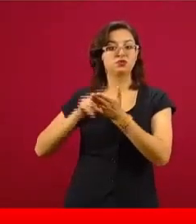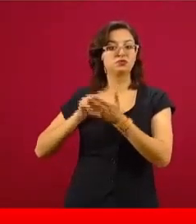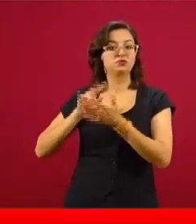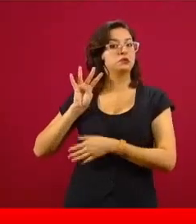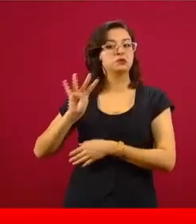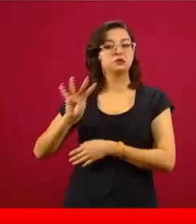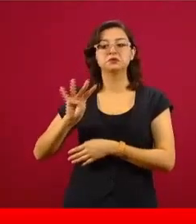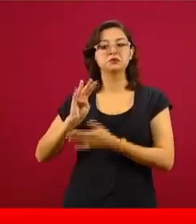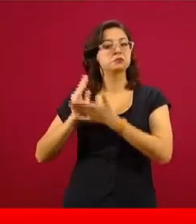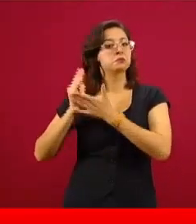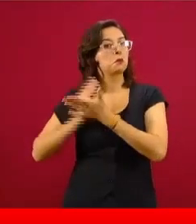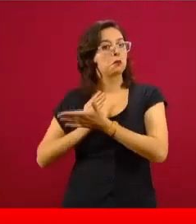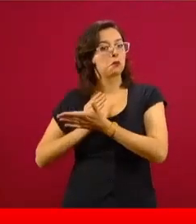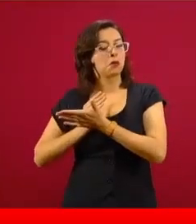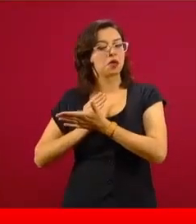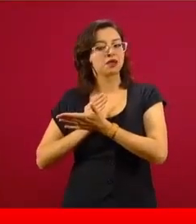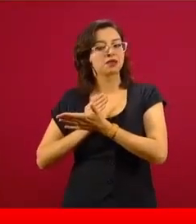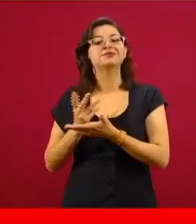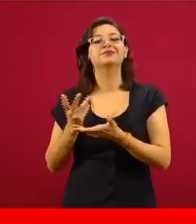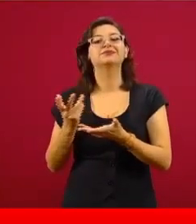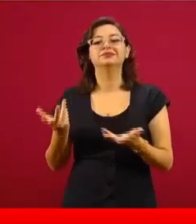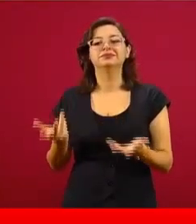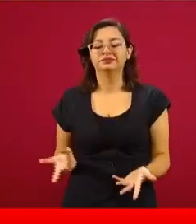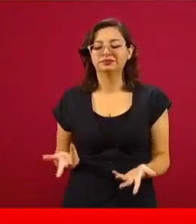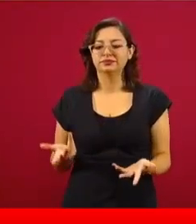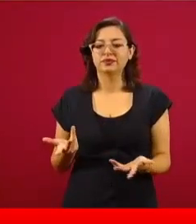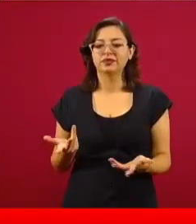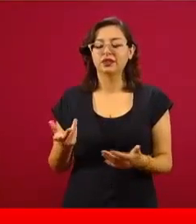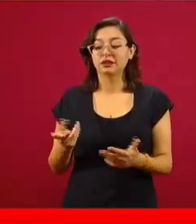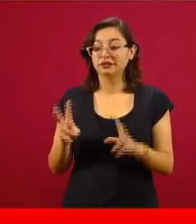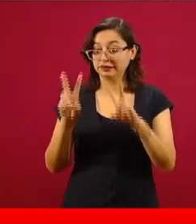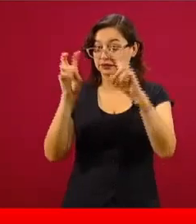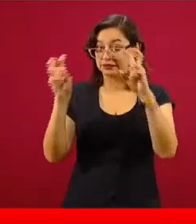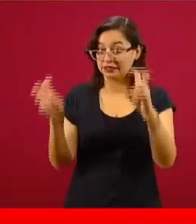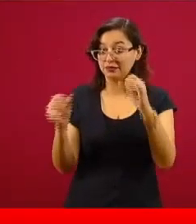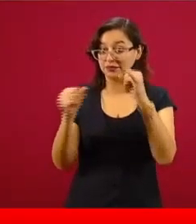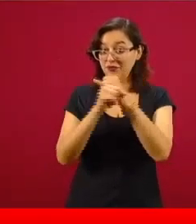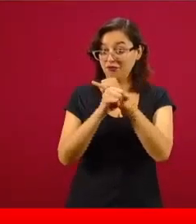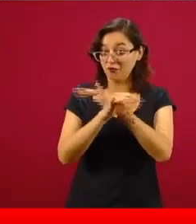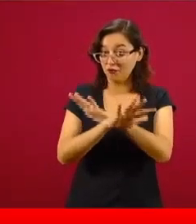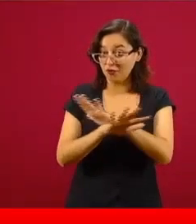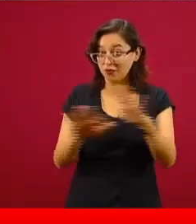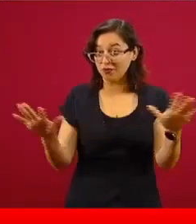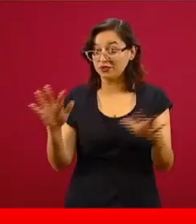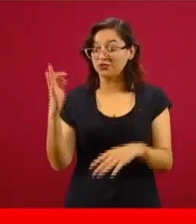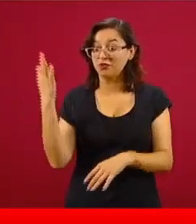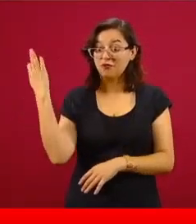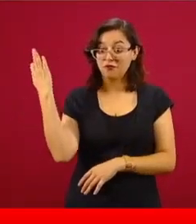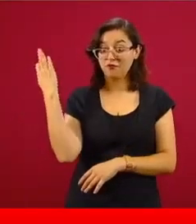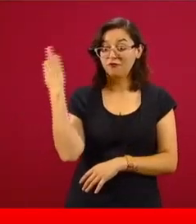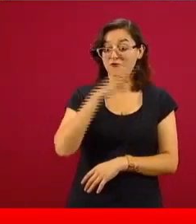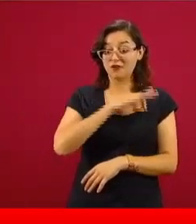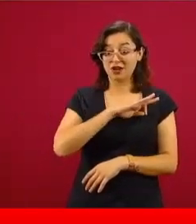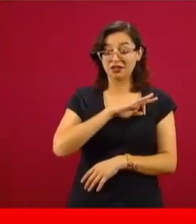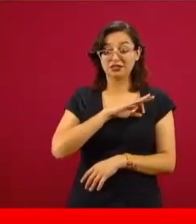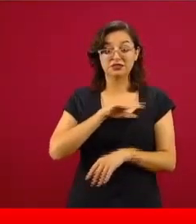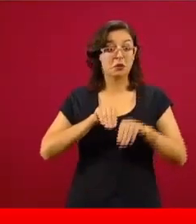Entonces, cuando estamos hablando de infodemia, estamos hablando sobre todo de algo que es un fenómeno